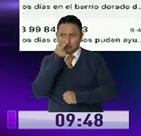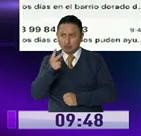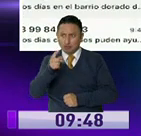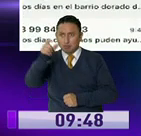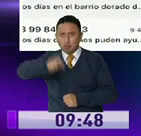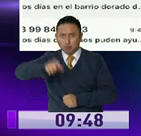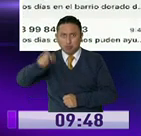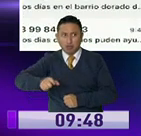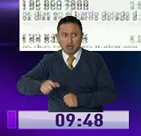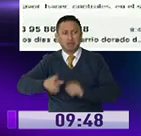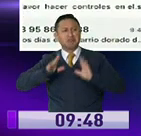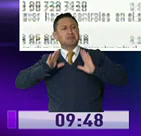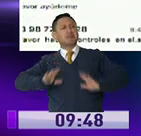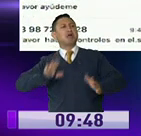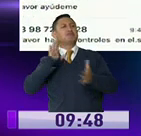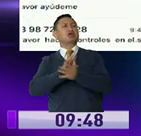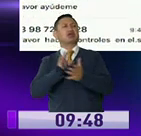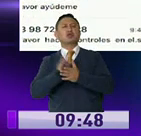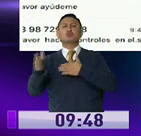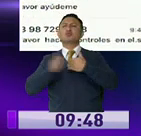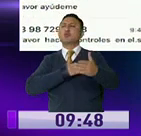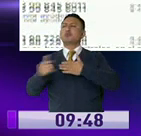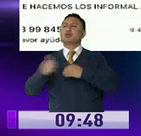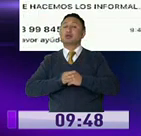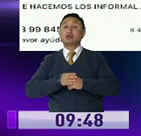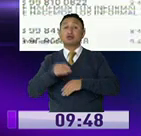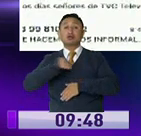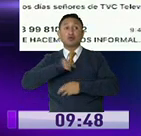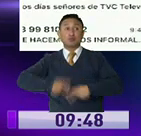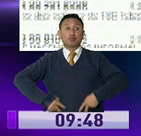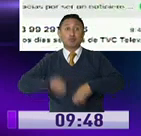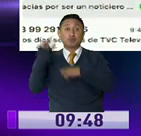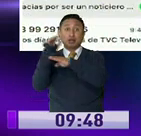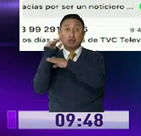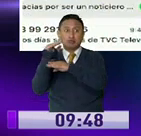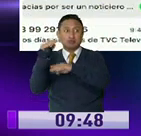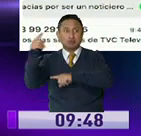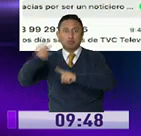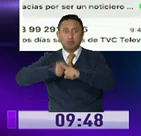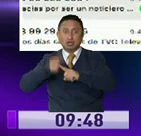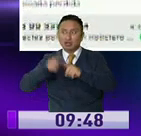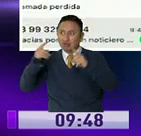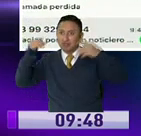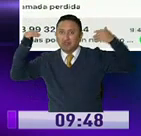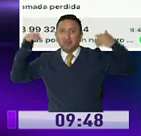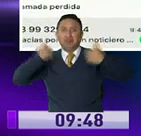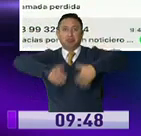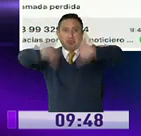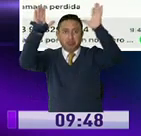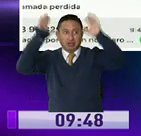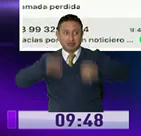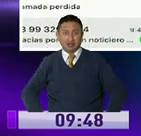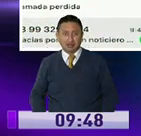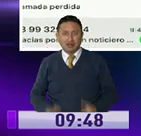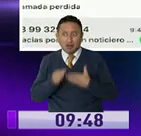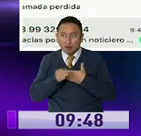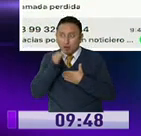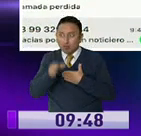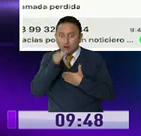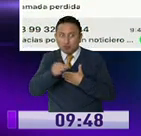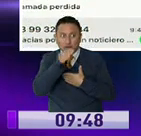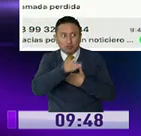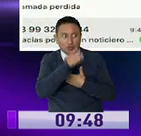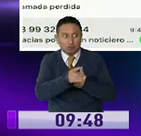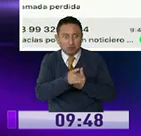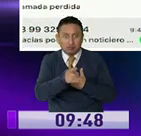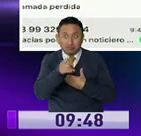que la gente se está relajando y no le importa el tema. Vivo en San Roque, pude constatar cómo el mercado es tierra de nadie, siendo un foco de transmisión exponencial,